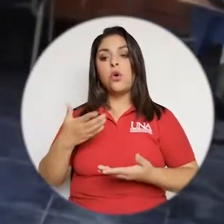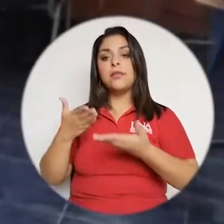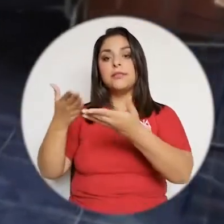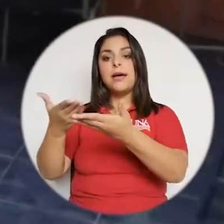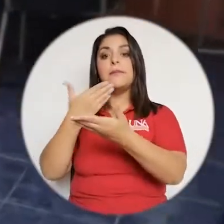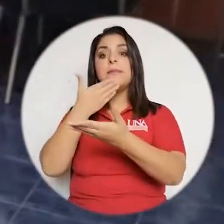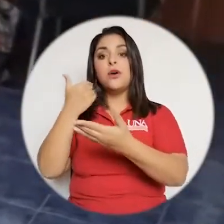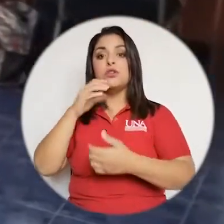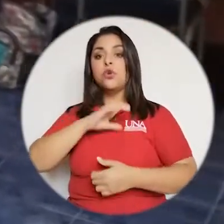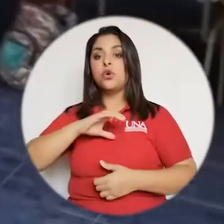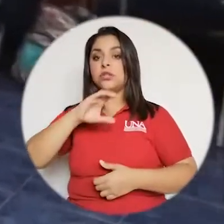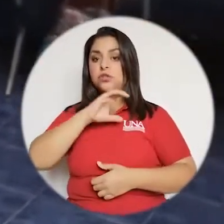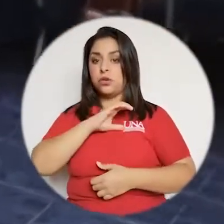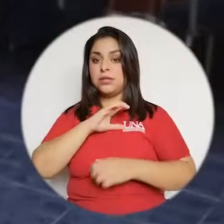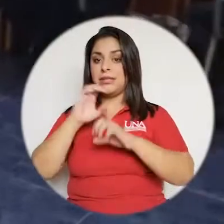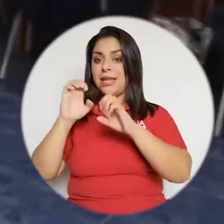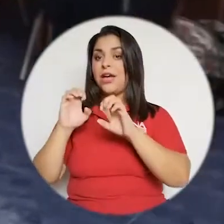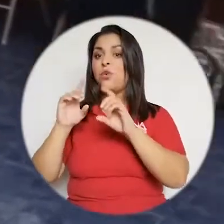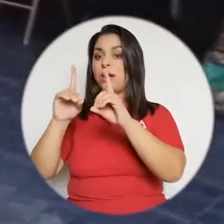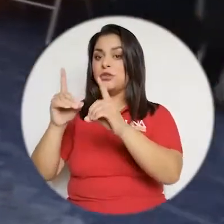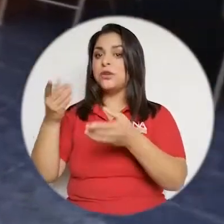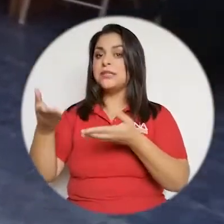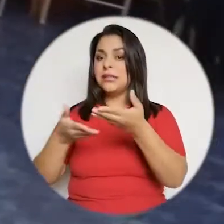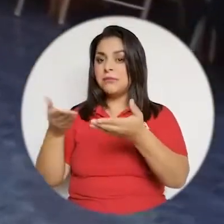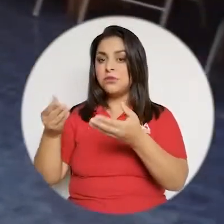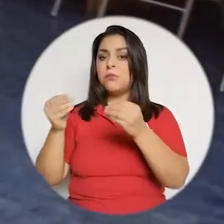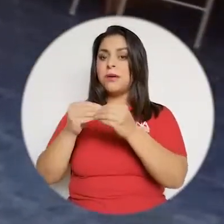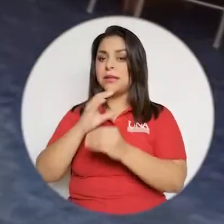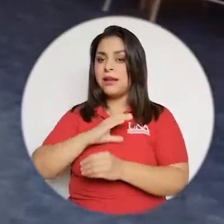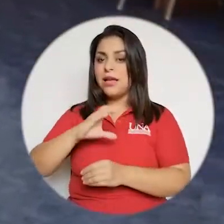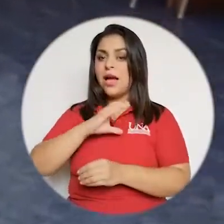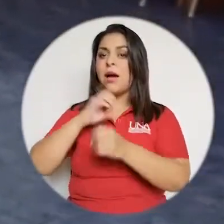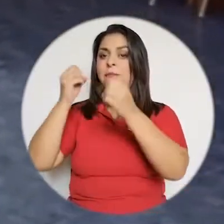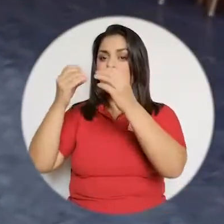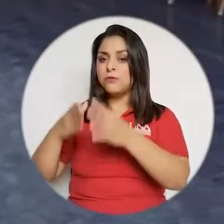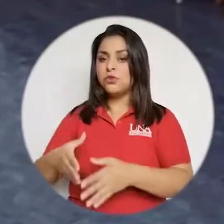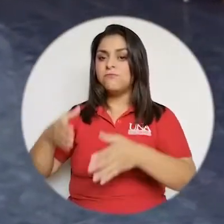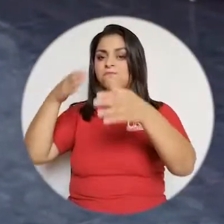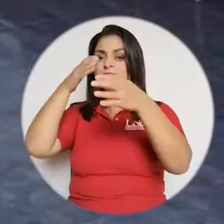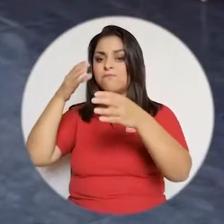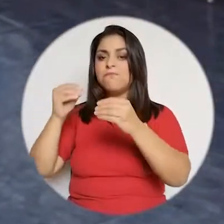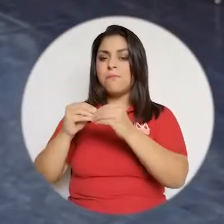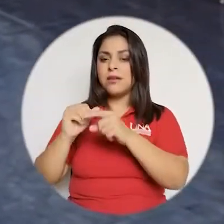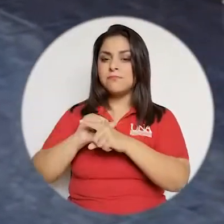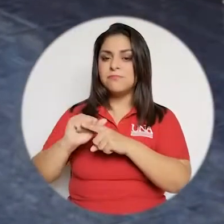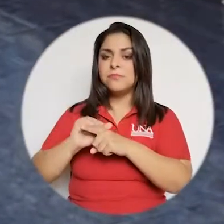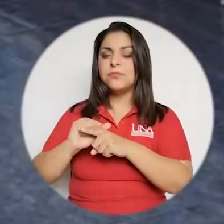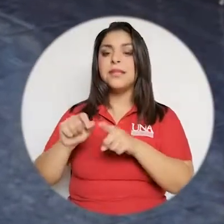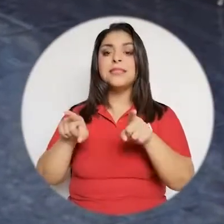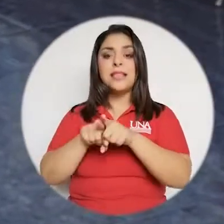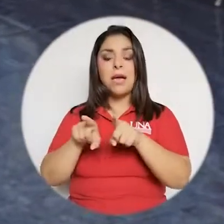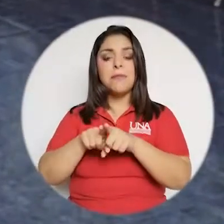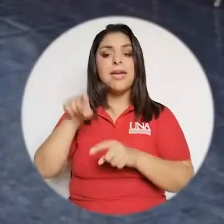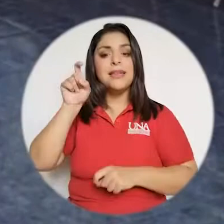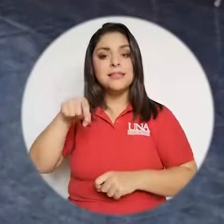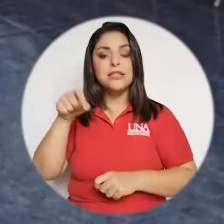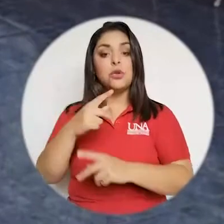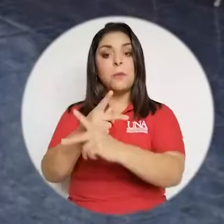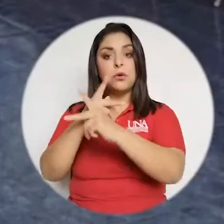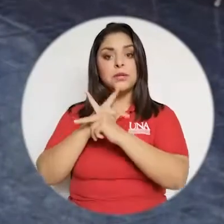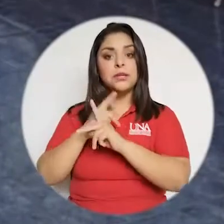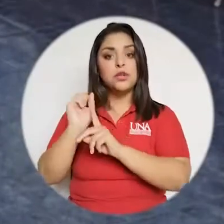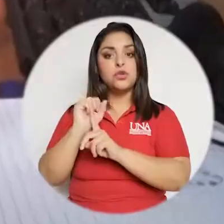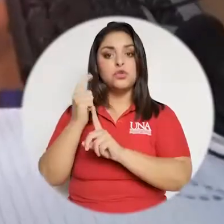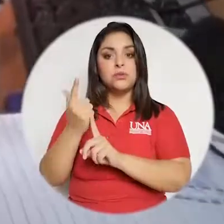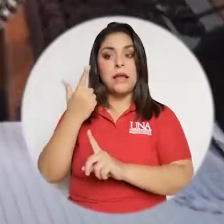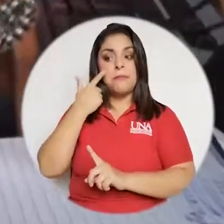que, así como debo dar mejores condiciones de educación y servicios de mayor calidad, docentes más capacitados, también necesito un